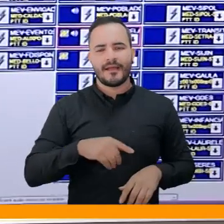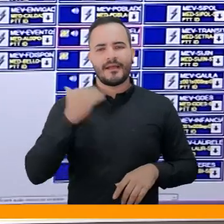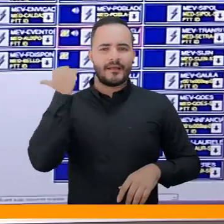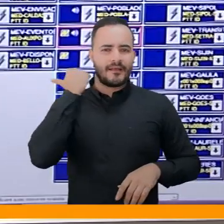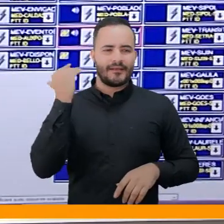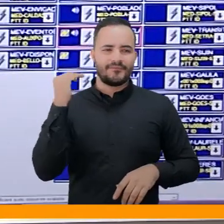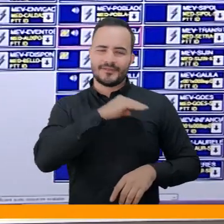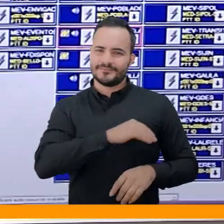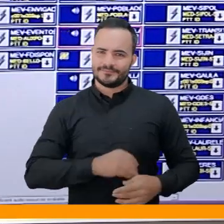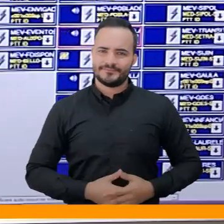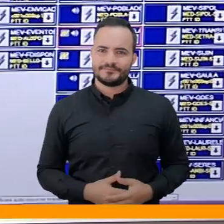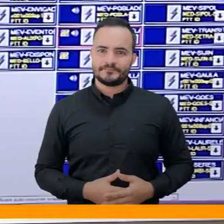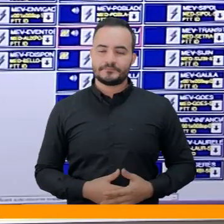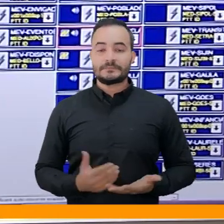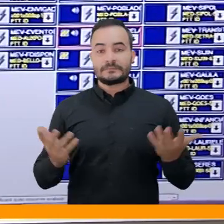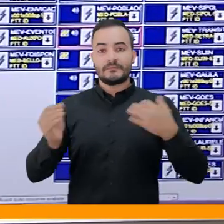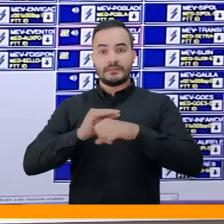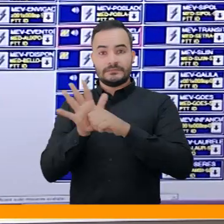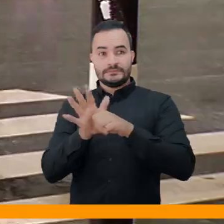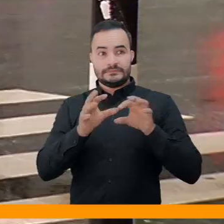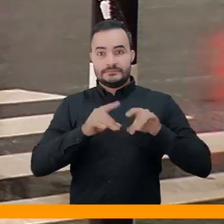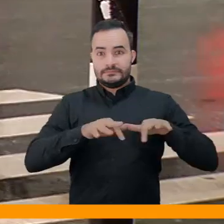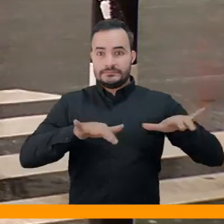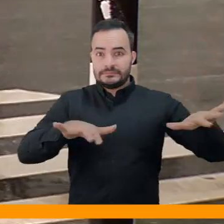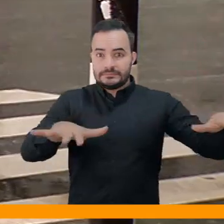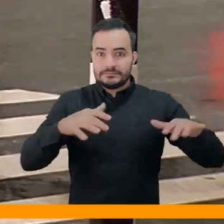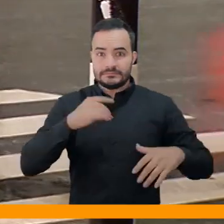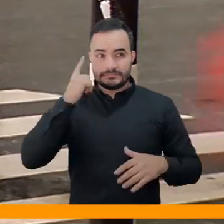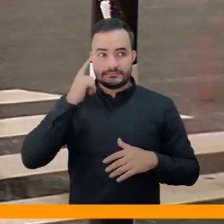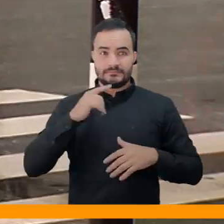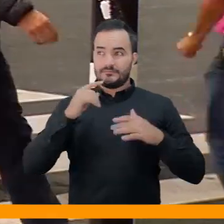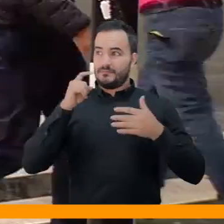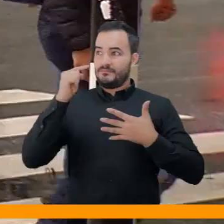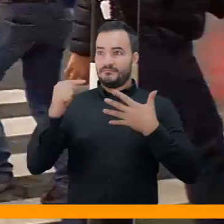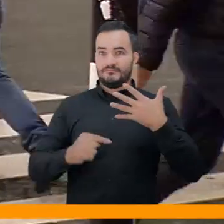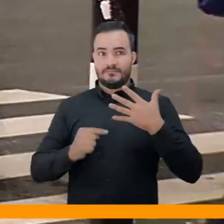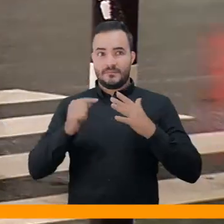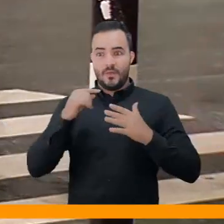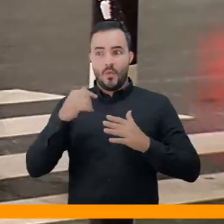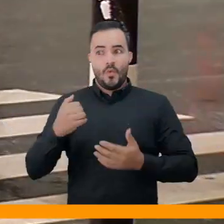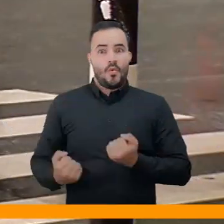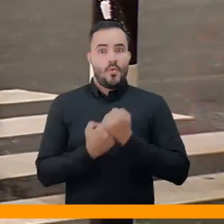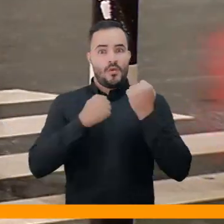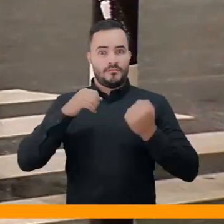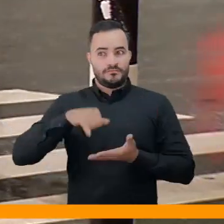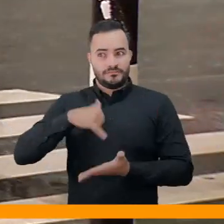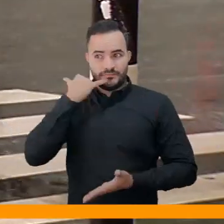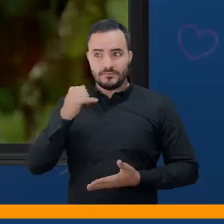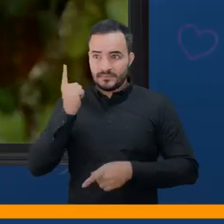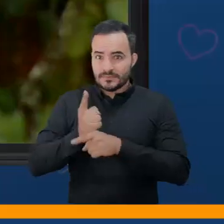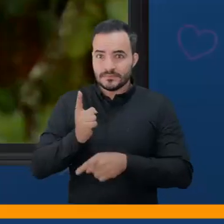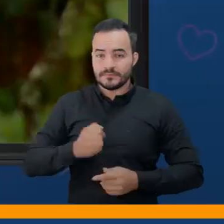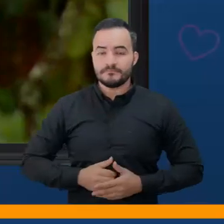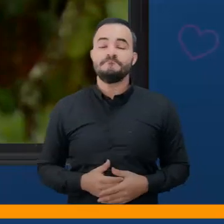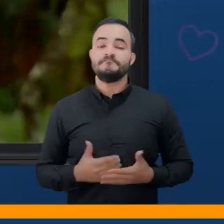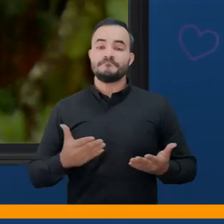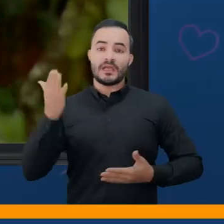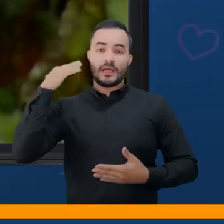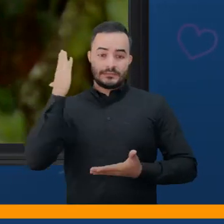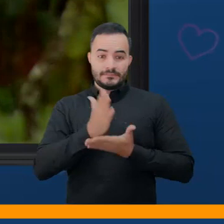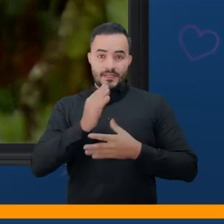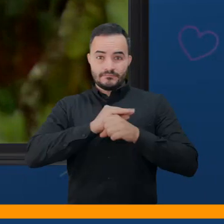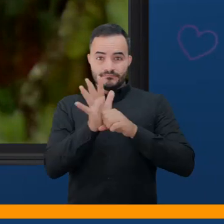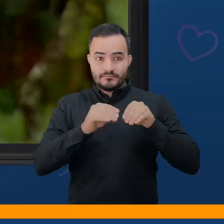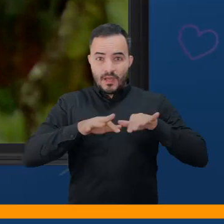nos damos cuenta de que no es real. En época de pandemia, su uso recobra todo el valor de protección integral. ¿Cómo lo estamos usando? Cuando inició la